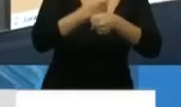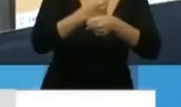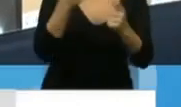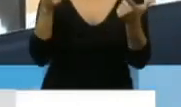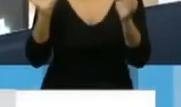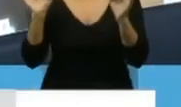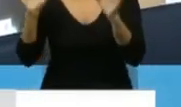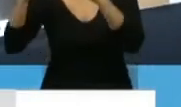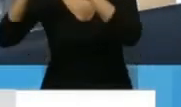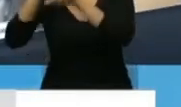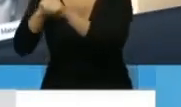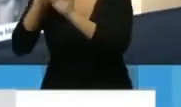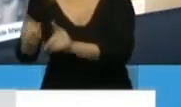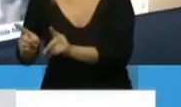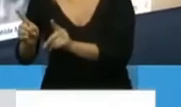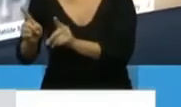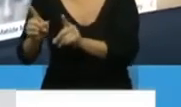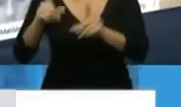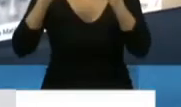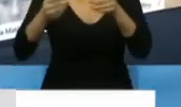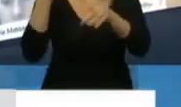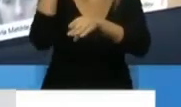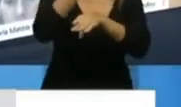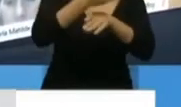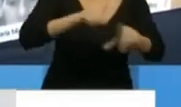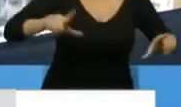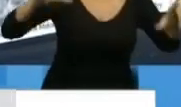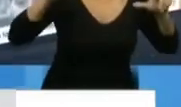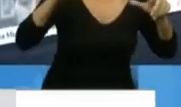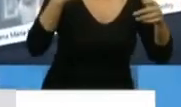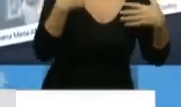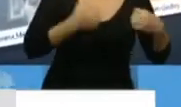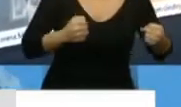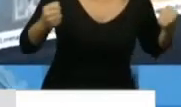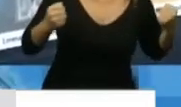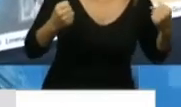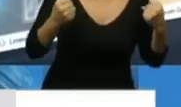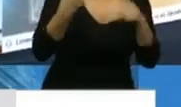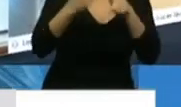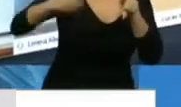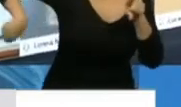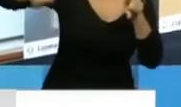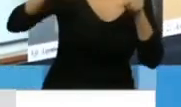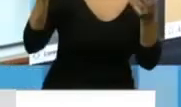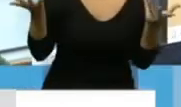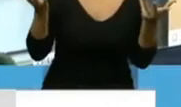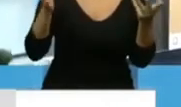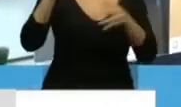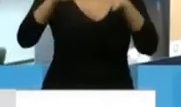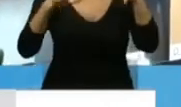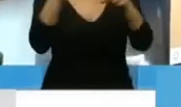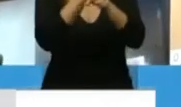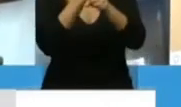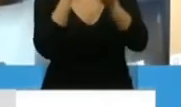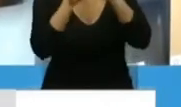exponiéndose por el bienestar de todos. Las tareas que realizan muchas veces invisibles a nuestros ojos son las que